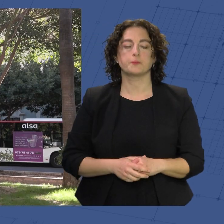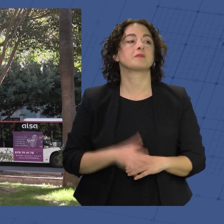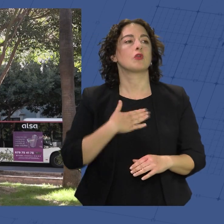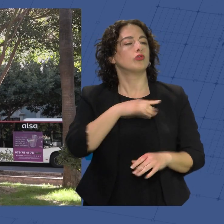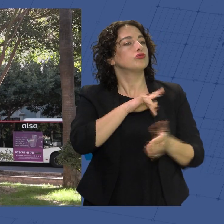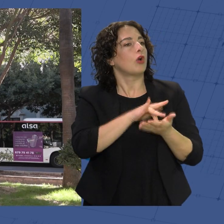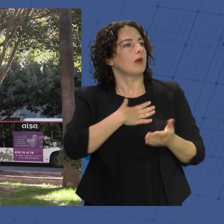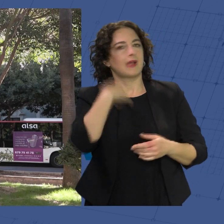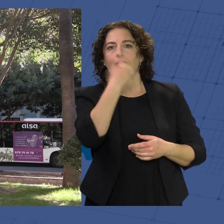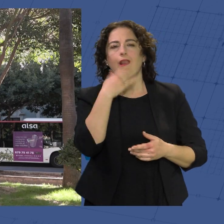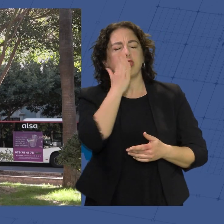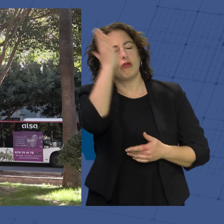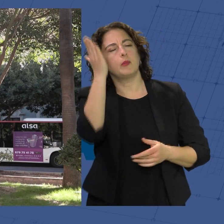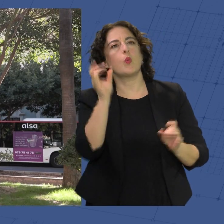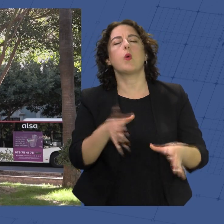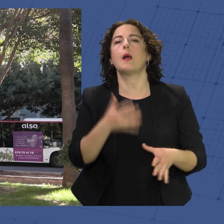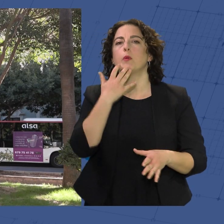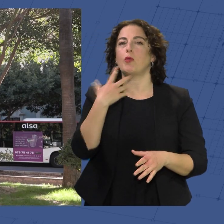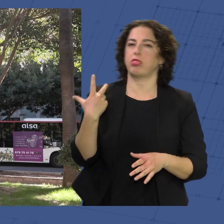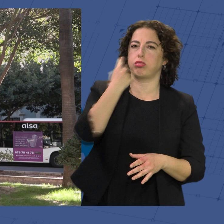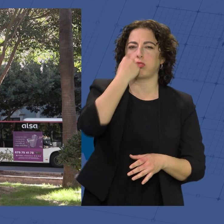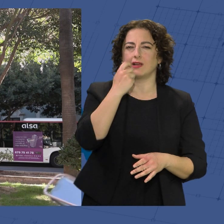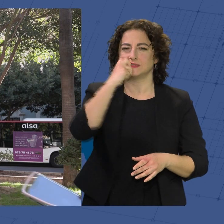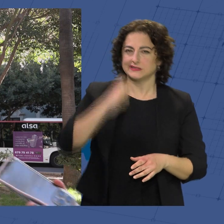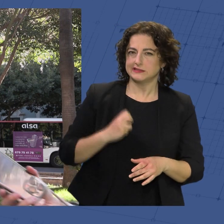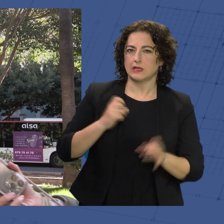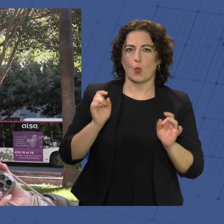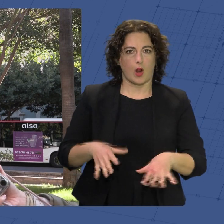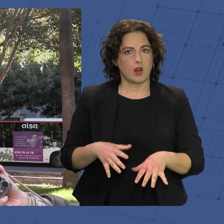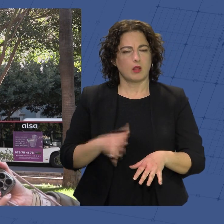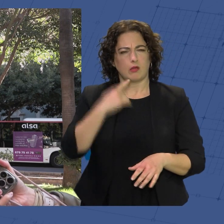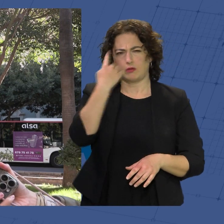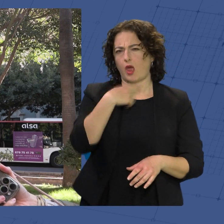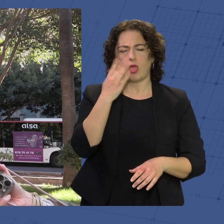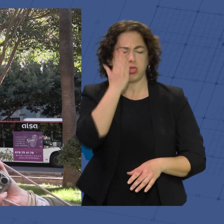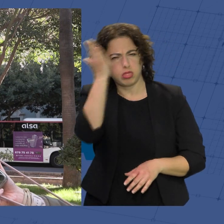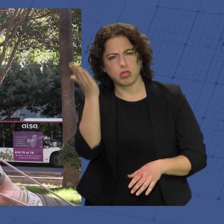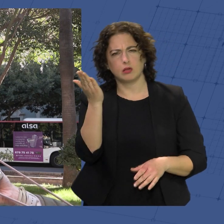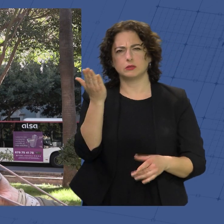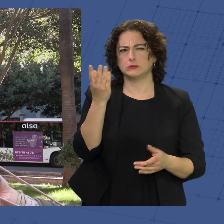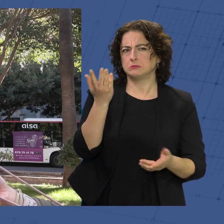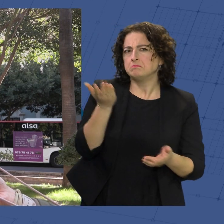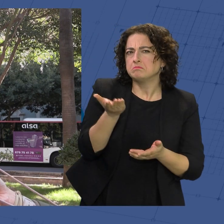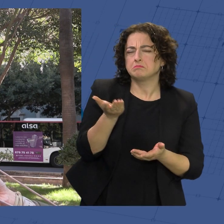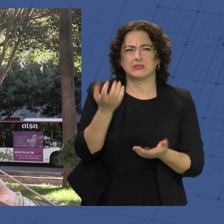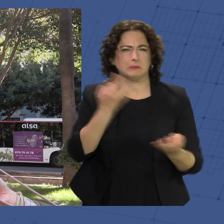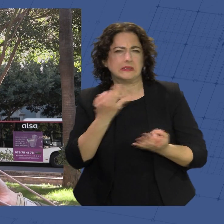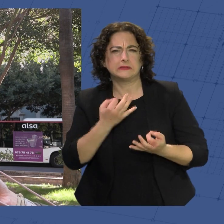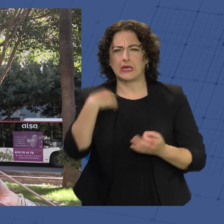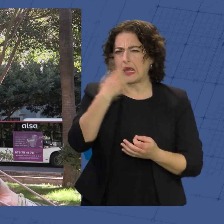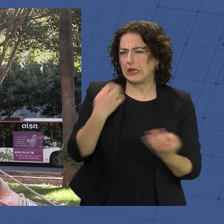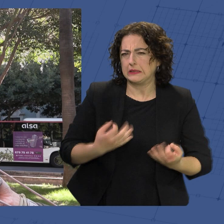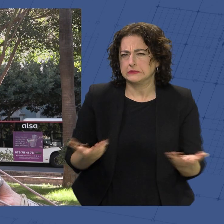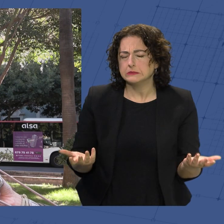cara como cuando te anestesian para sacarte un diente y tienes la cara dormida y yo vengo a afectarme y la cara es esto, ¿qué es?